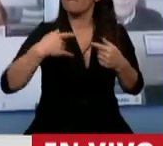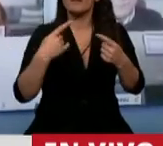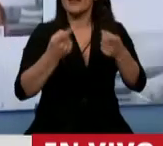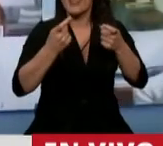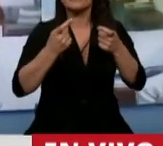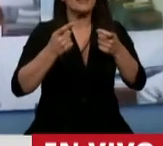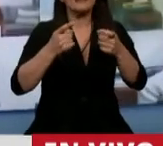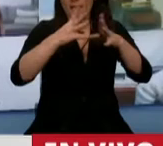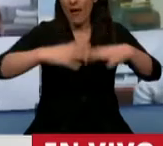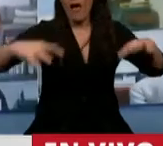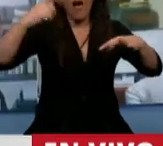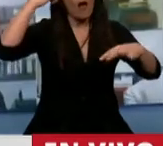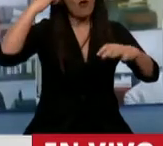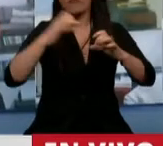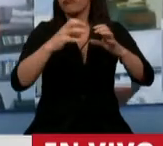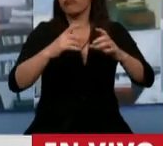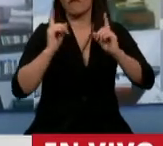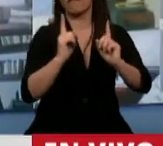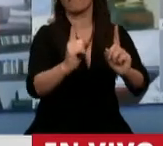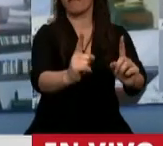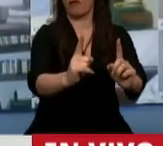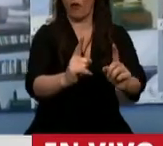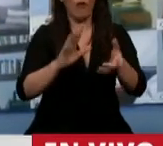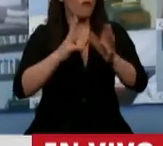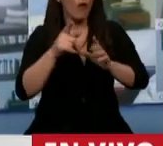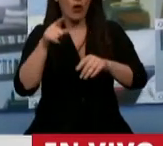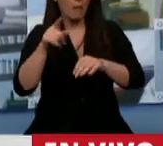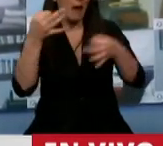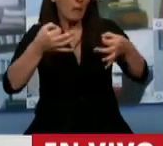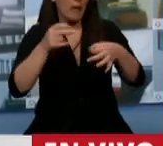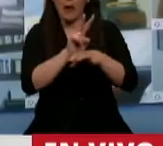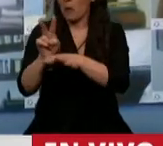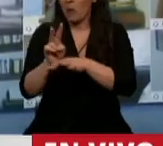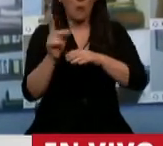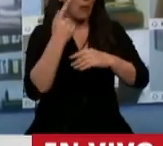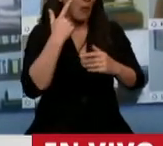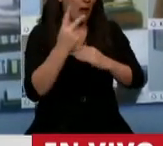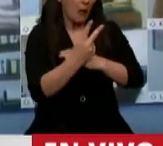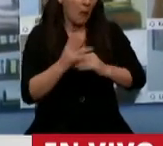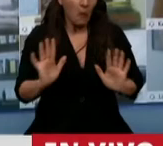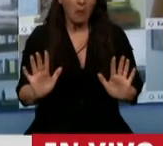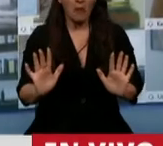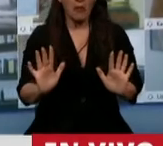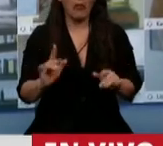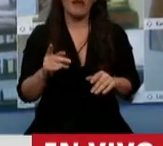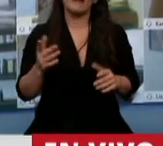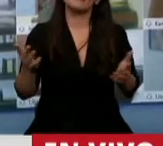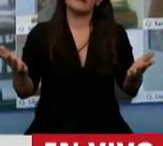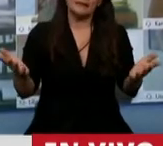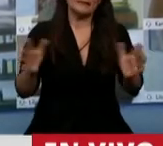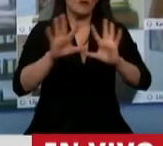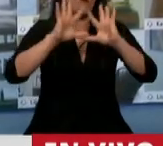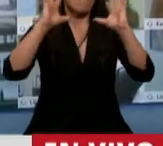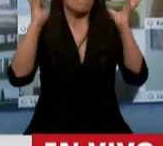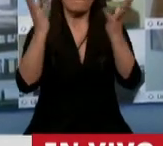funcionando el Congreso y que lo estamos haciendo de una manera válida, cuidándonos entre todos. O sea, no podemos perder de vista que el mundo está